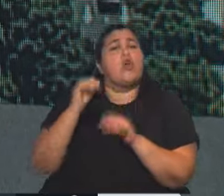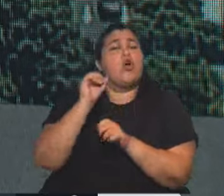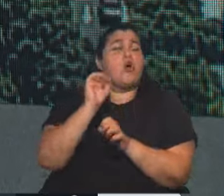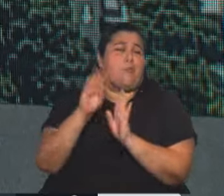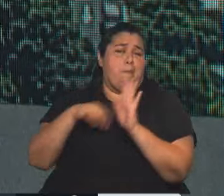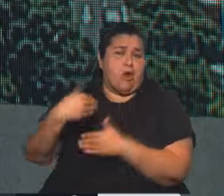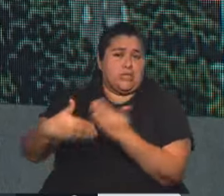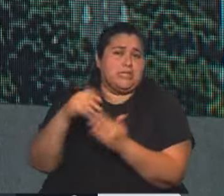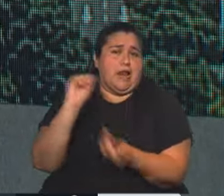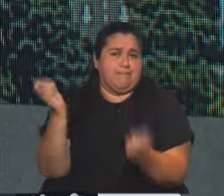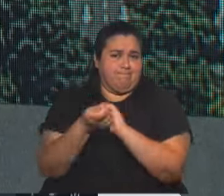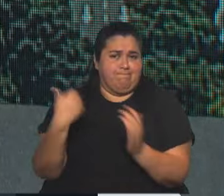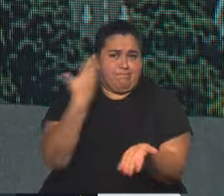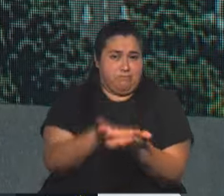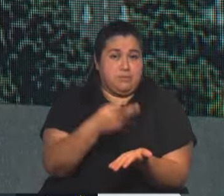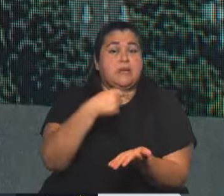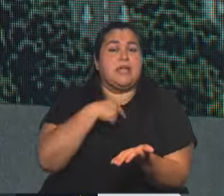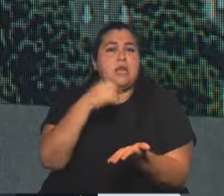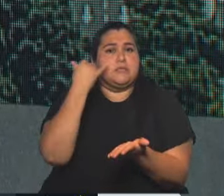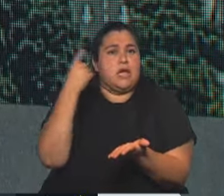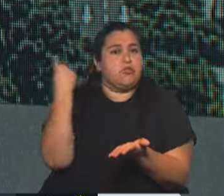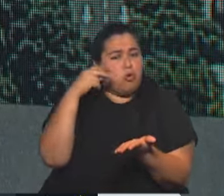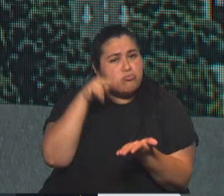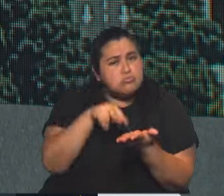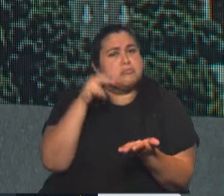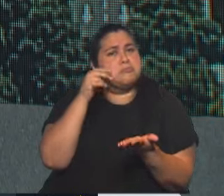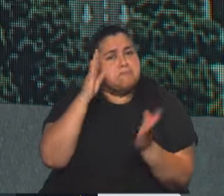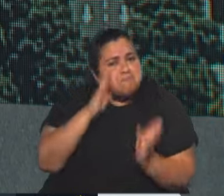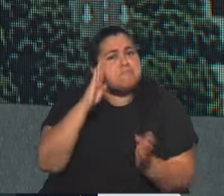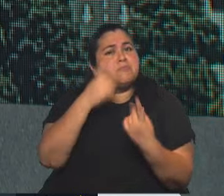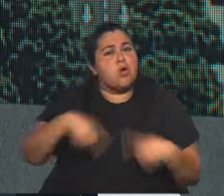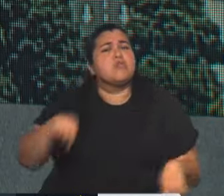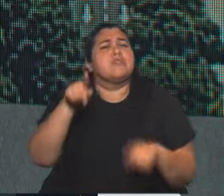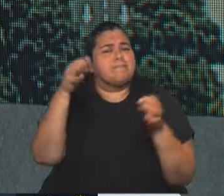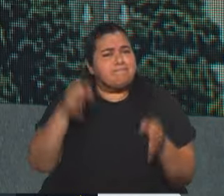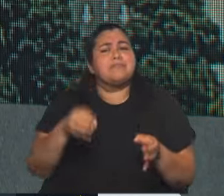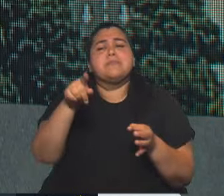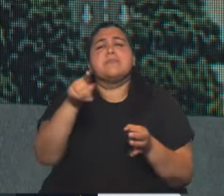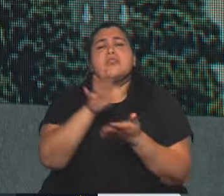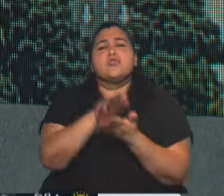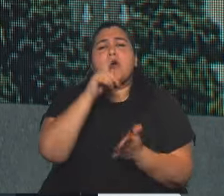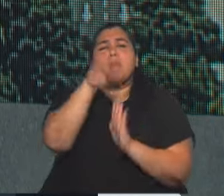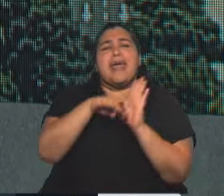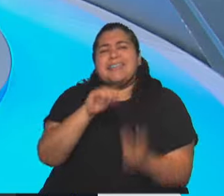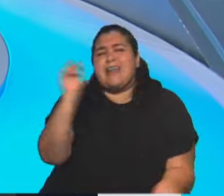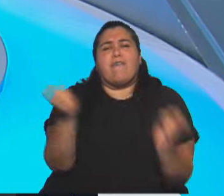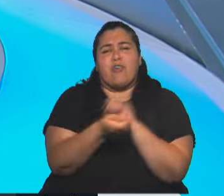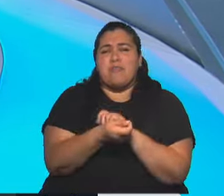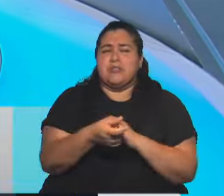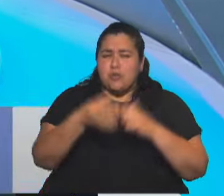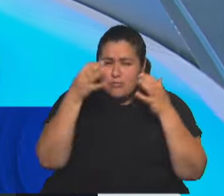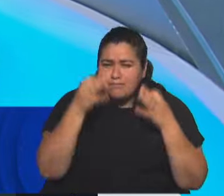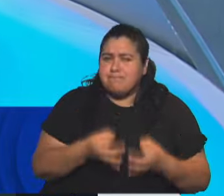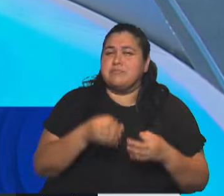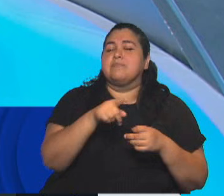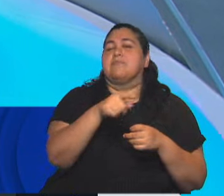extensa, generó muchas expectativas, inclusive usted dijo, a ver, textual, una transformación absoluta de la justicia como